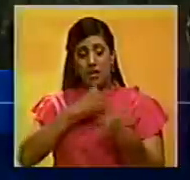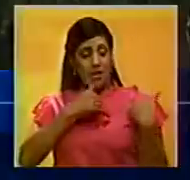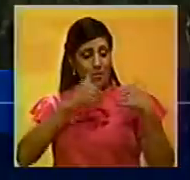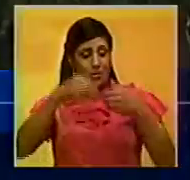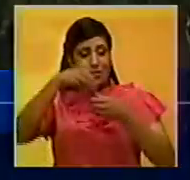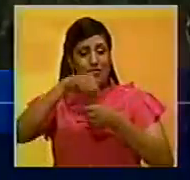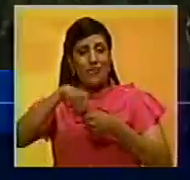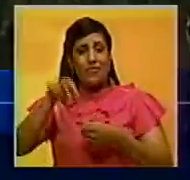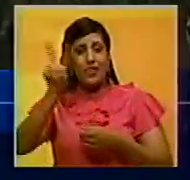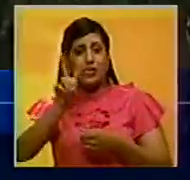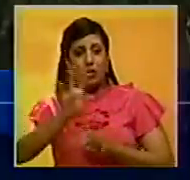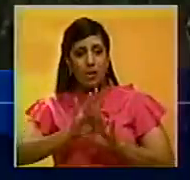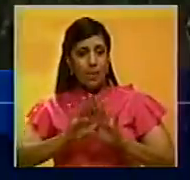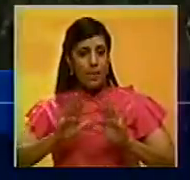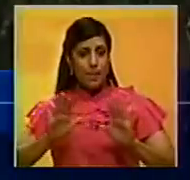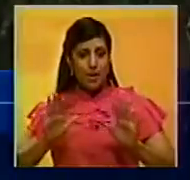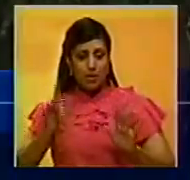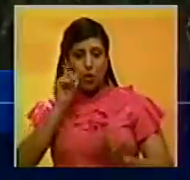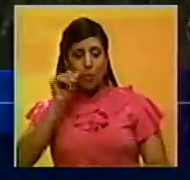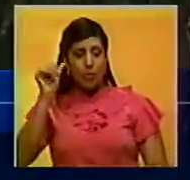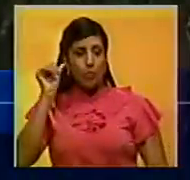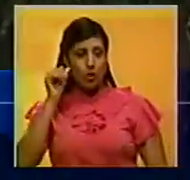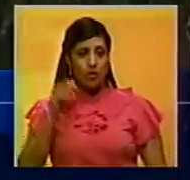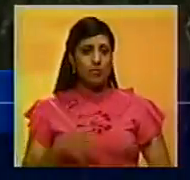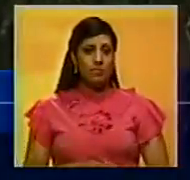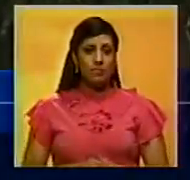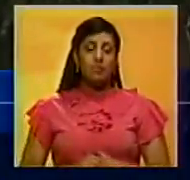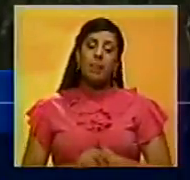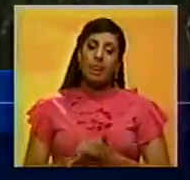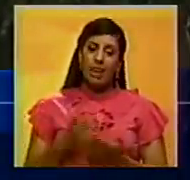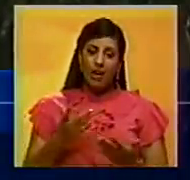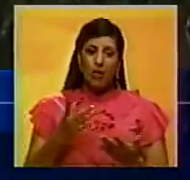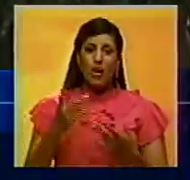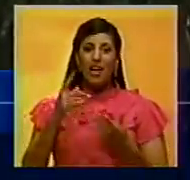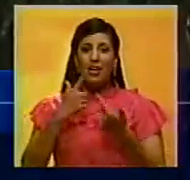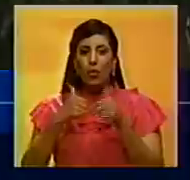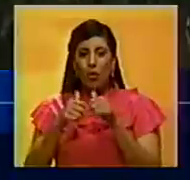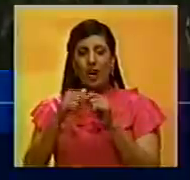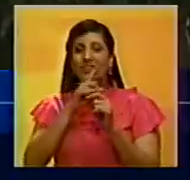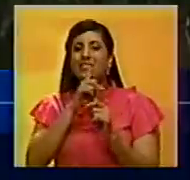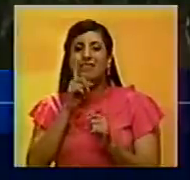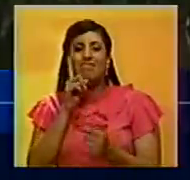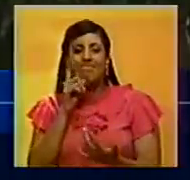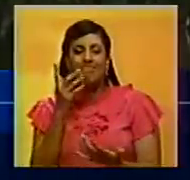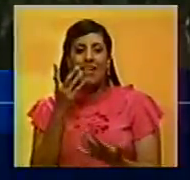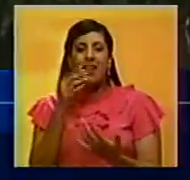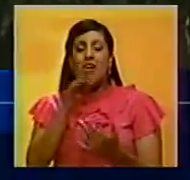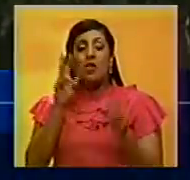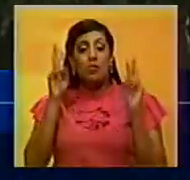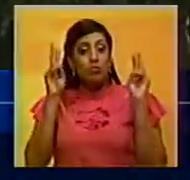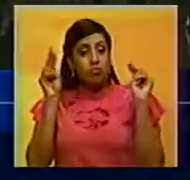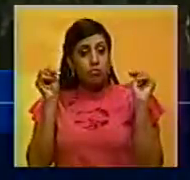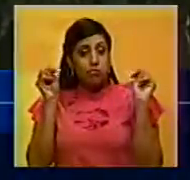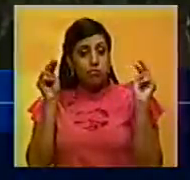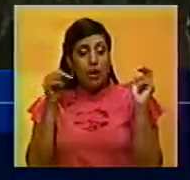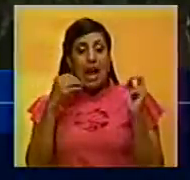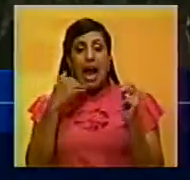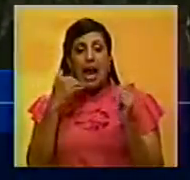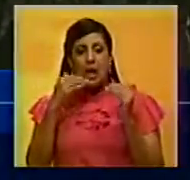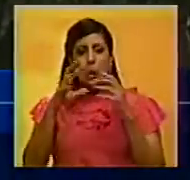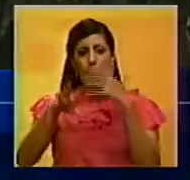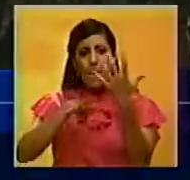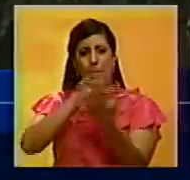competen a los venezolanos y las venezolanas, bajo el fatuo argumento que supone una